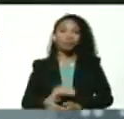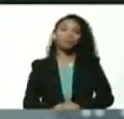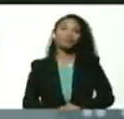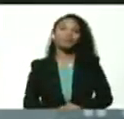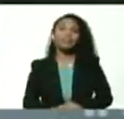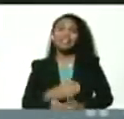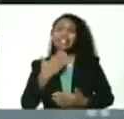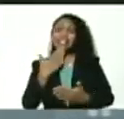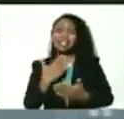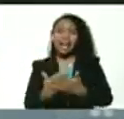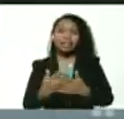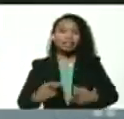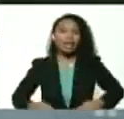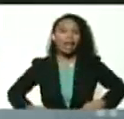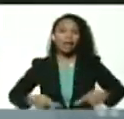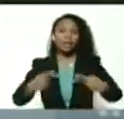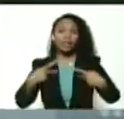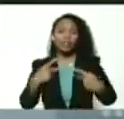gracias a la vida